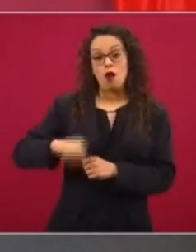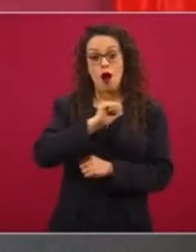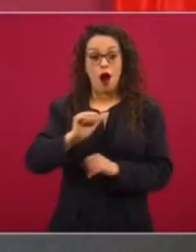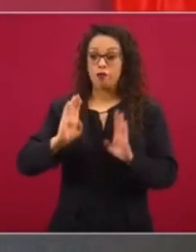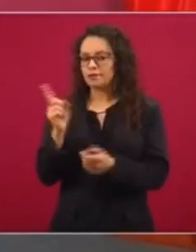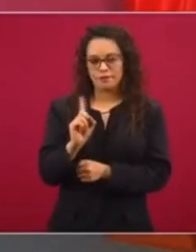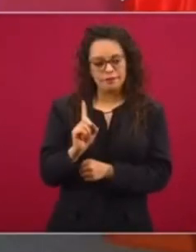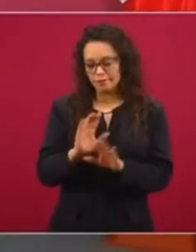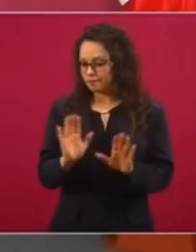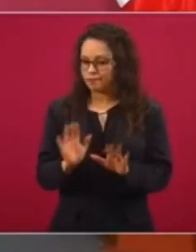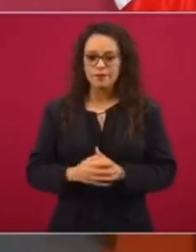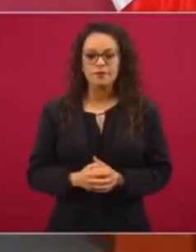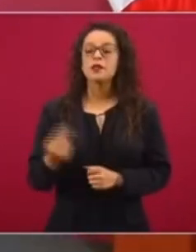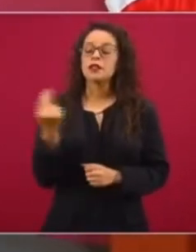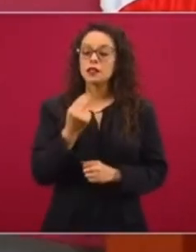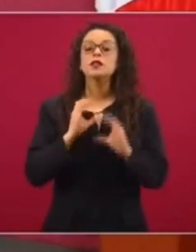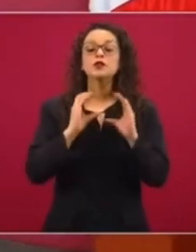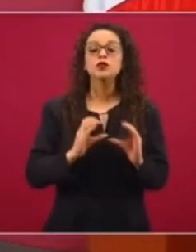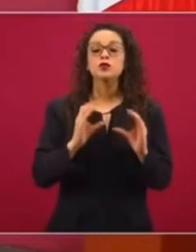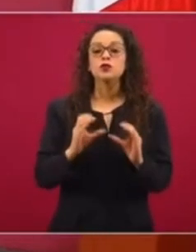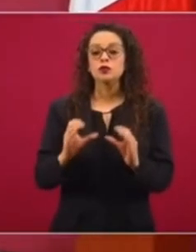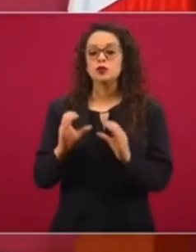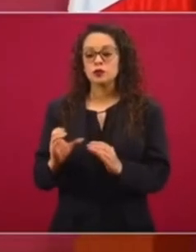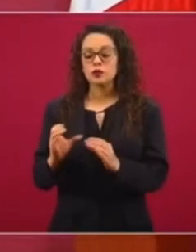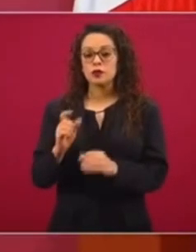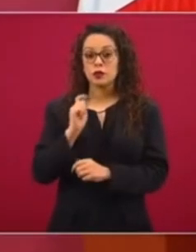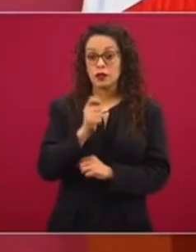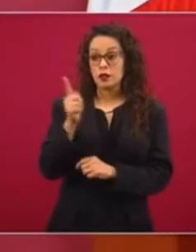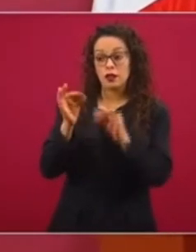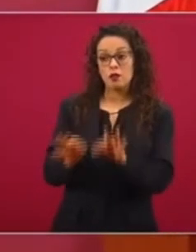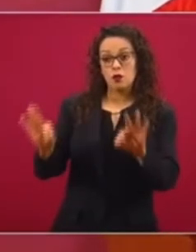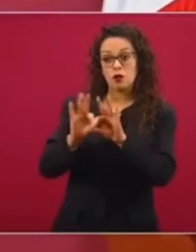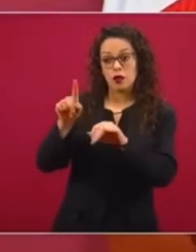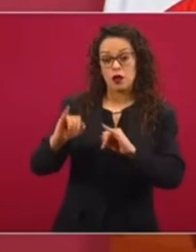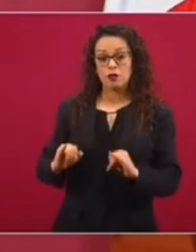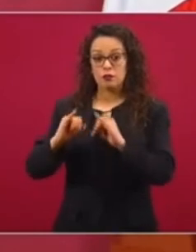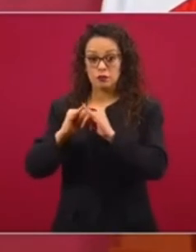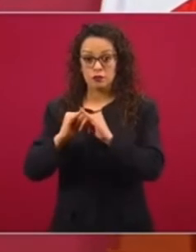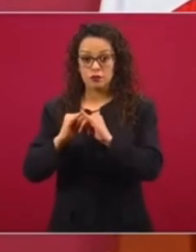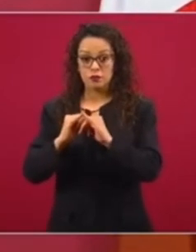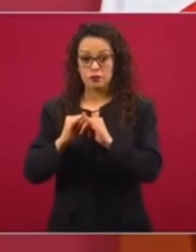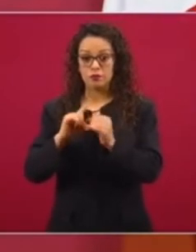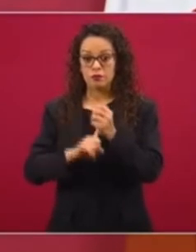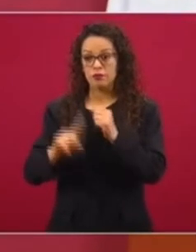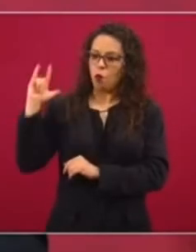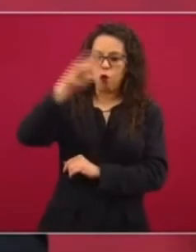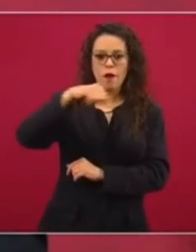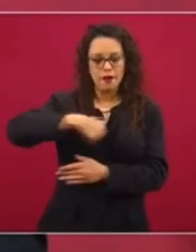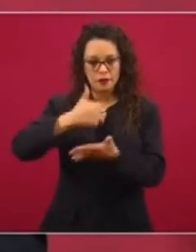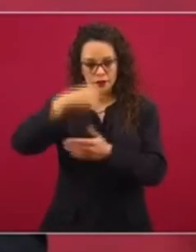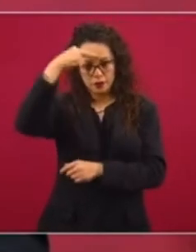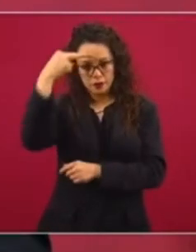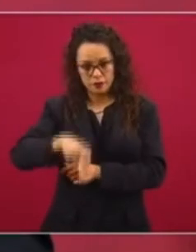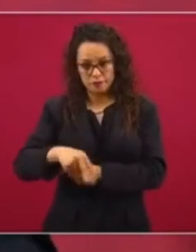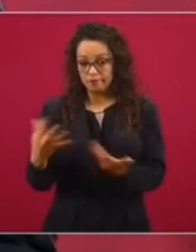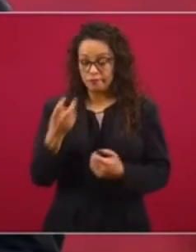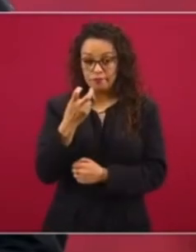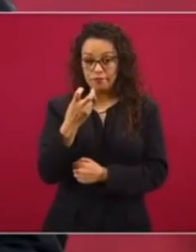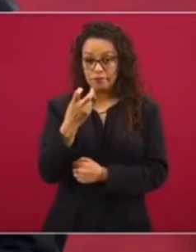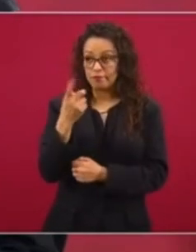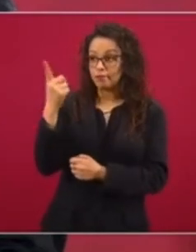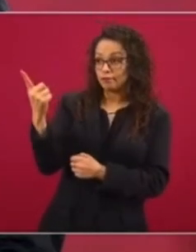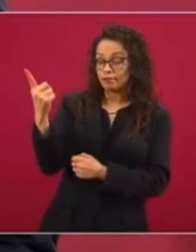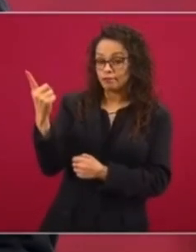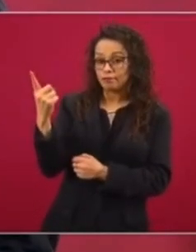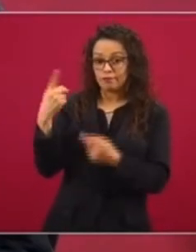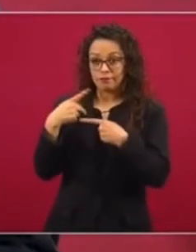tenemos que cuidar a una institución tan importante como la Secretaría de la Defensa Nacional. No se puede, por un hecho